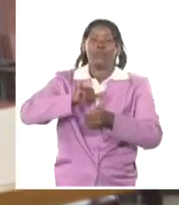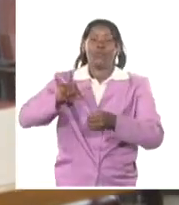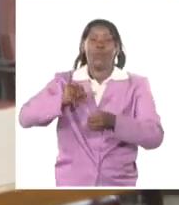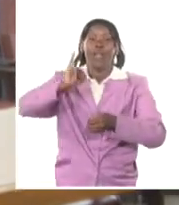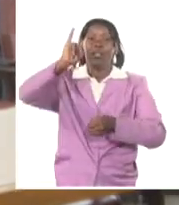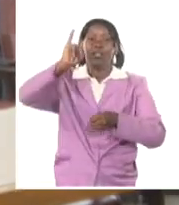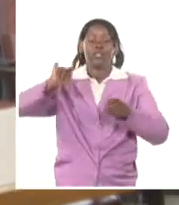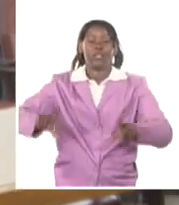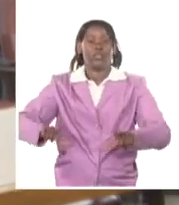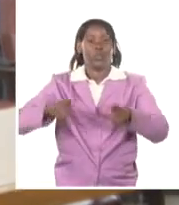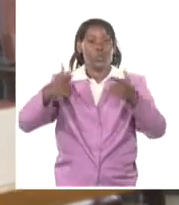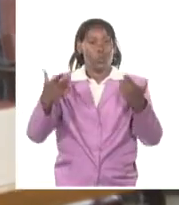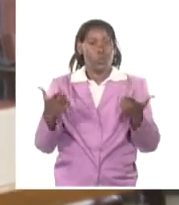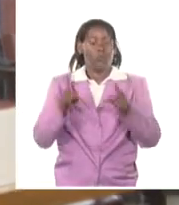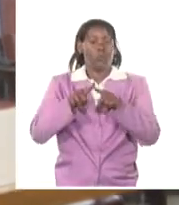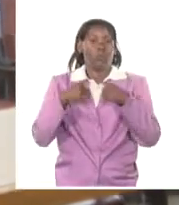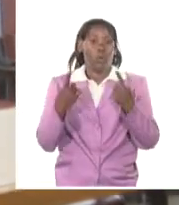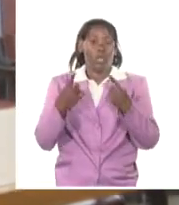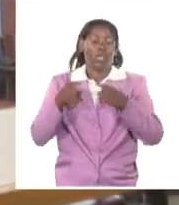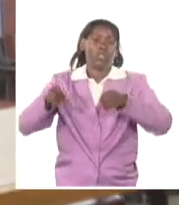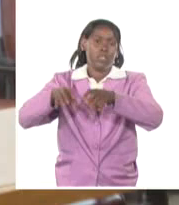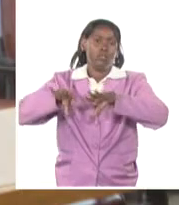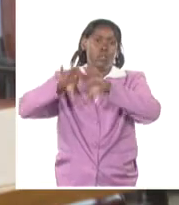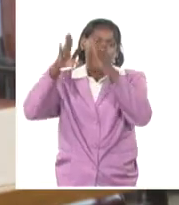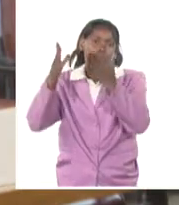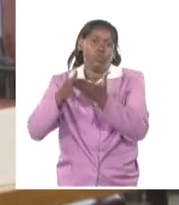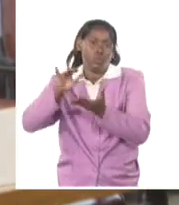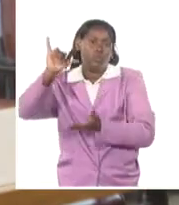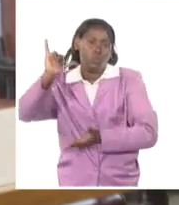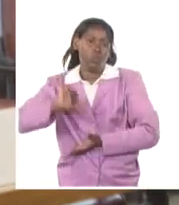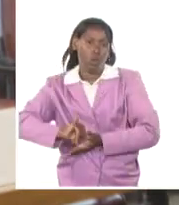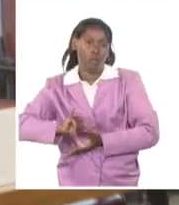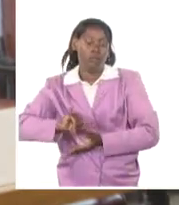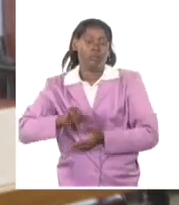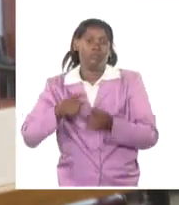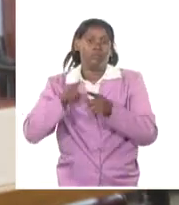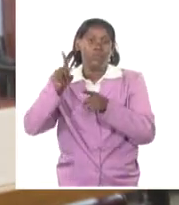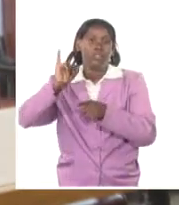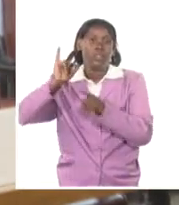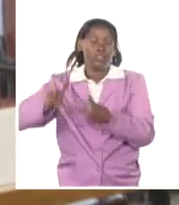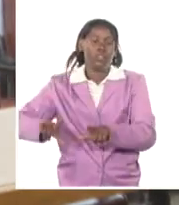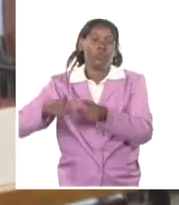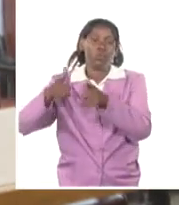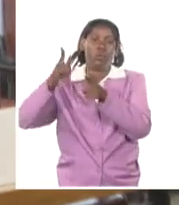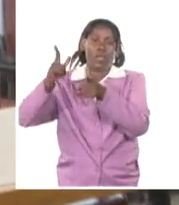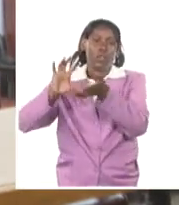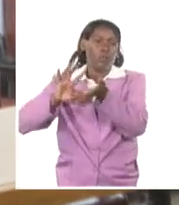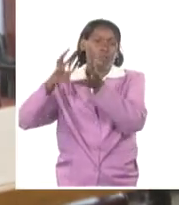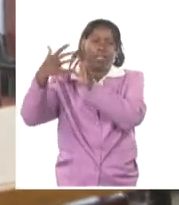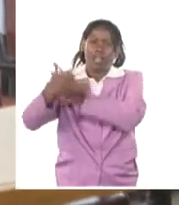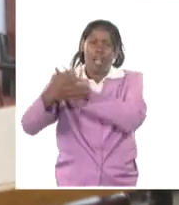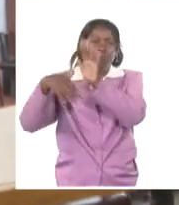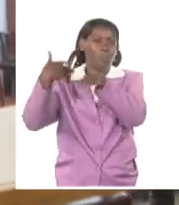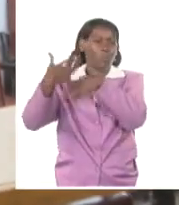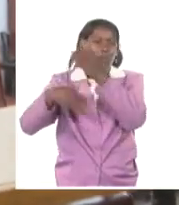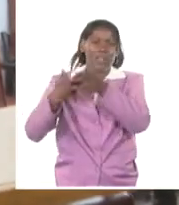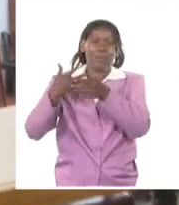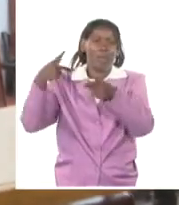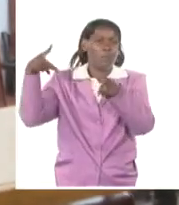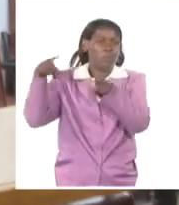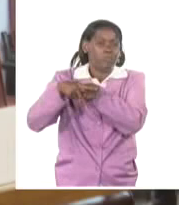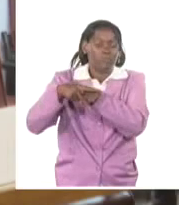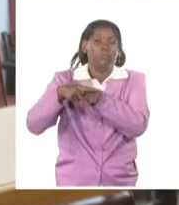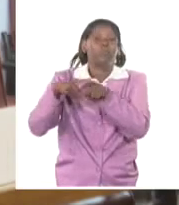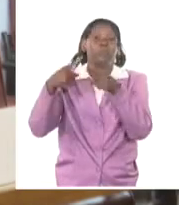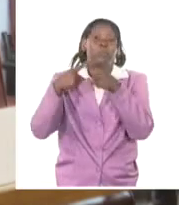económica que hay en el mundo, la situación energética que hay en el mundo, ellos han tenido problemas también con los insumos para producir y han